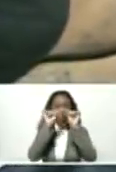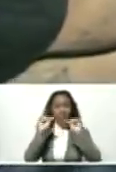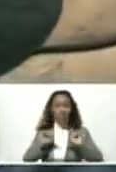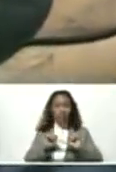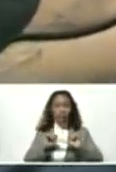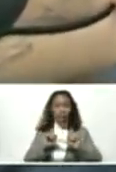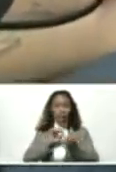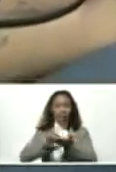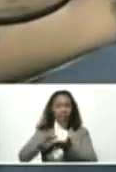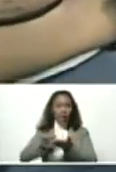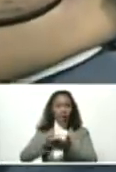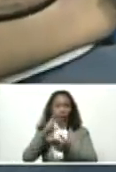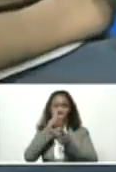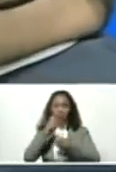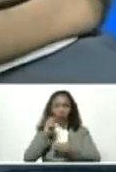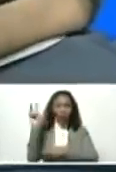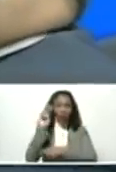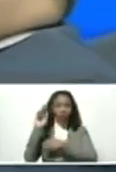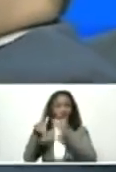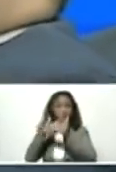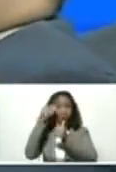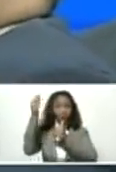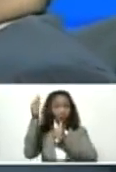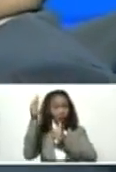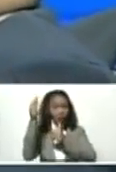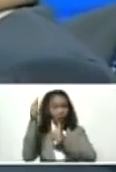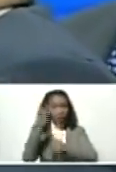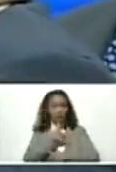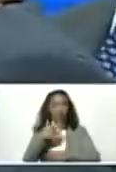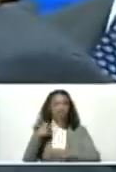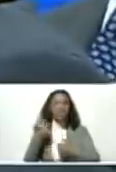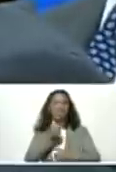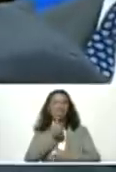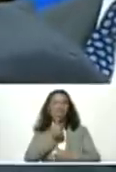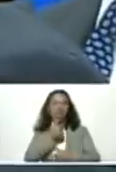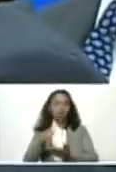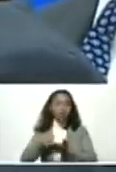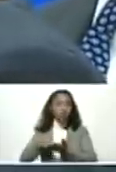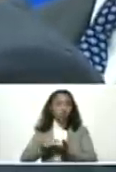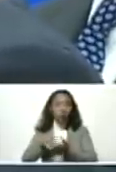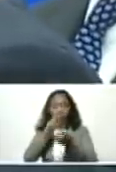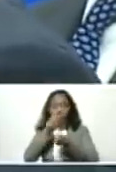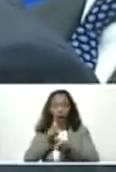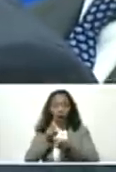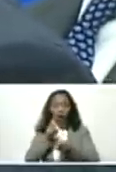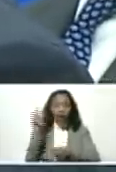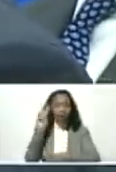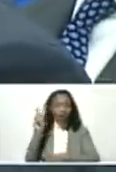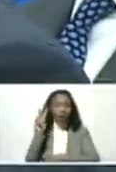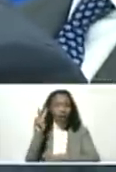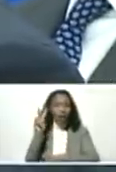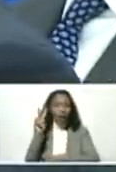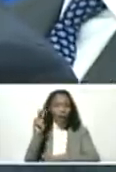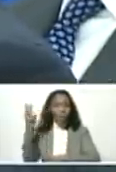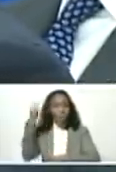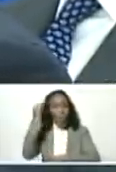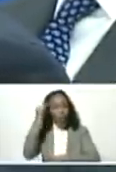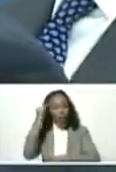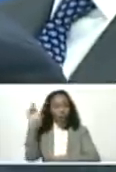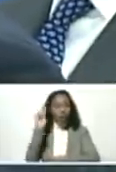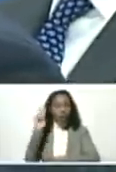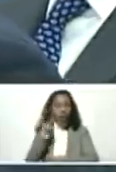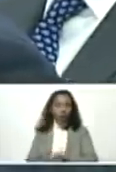Banco de Venezuela, desde el exterior. ¿Y quién recuperó al Banco de Venezuela? ¿Quién lo estabilizó? Mentes venezolanas,